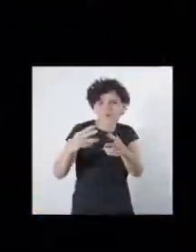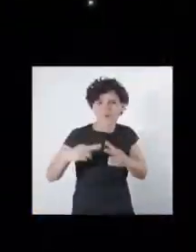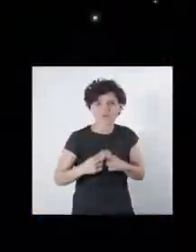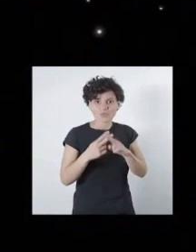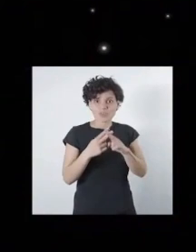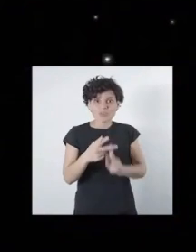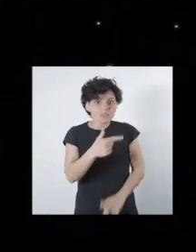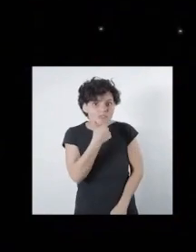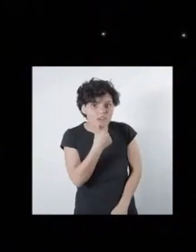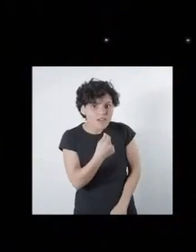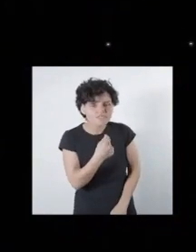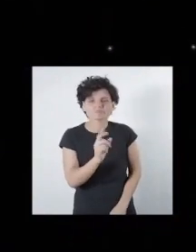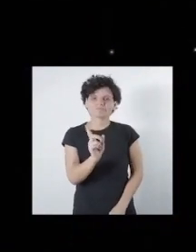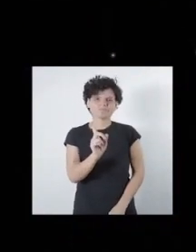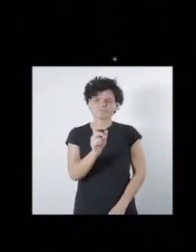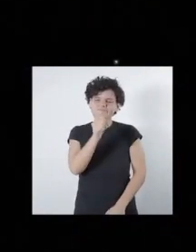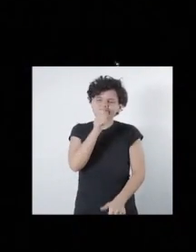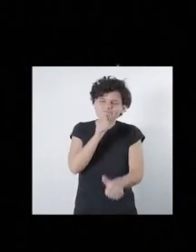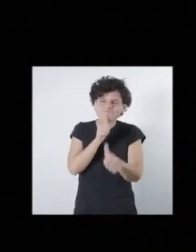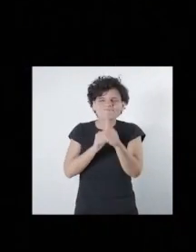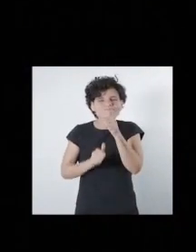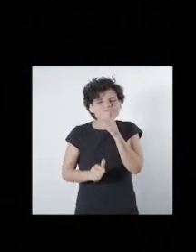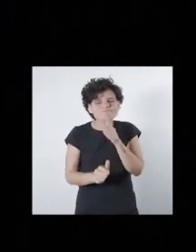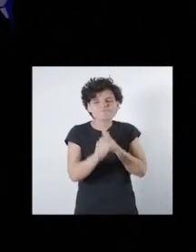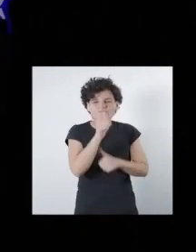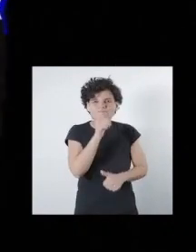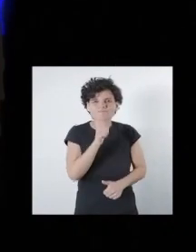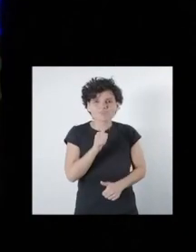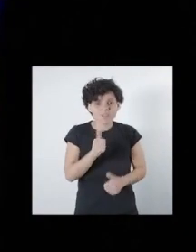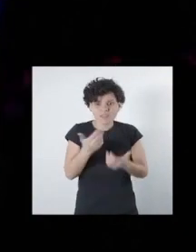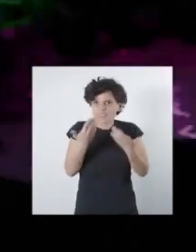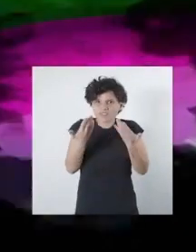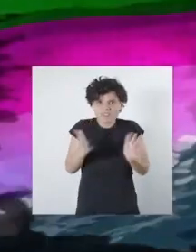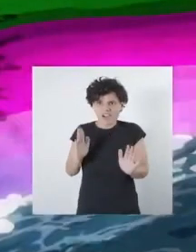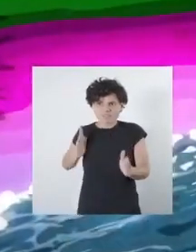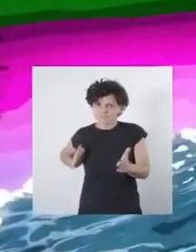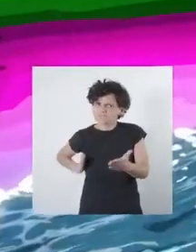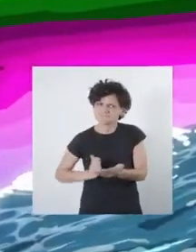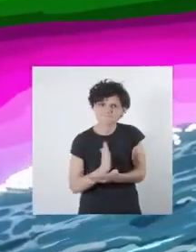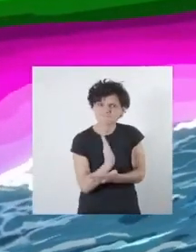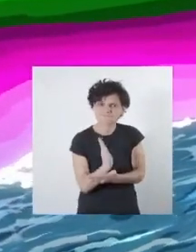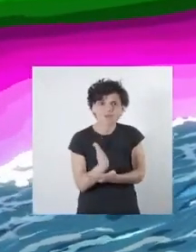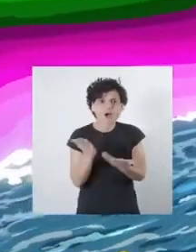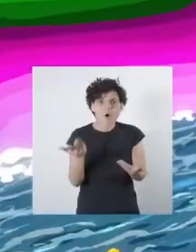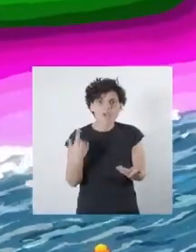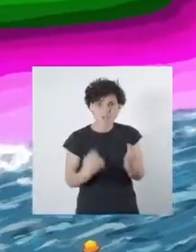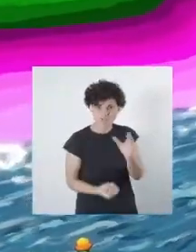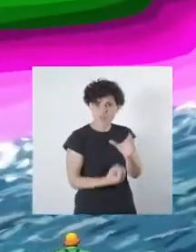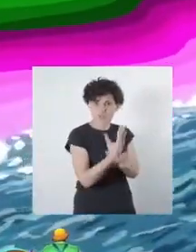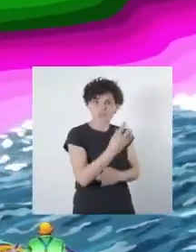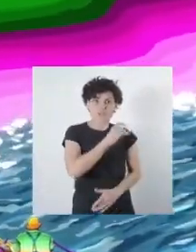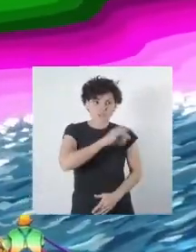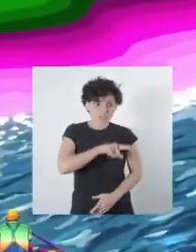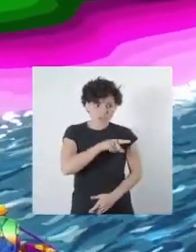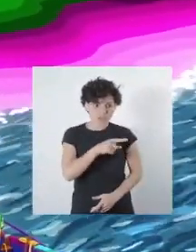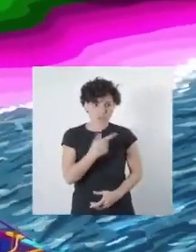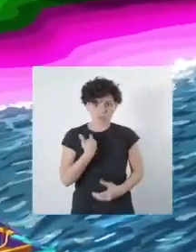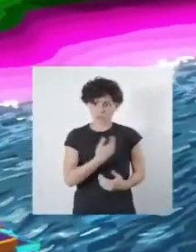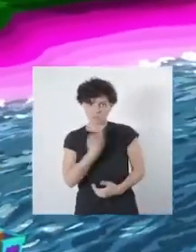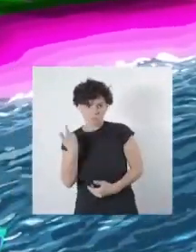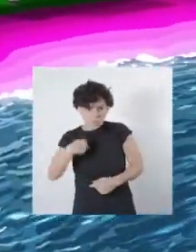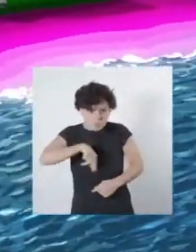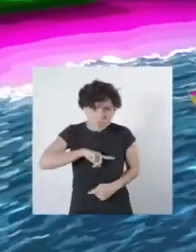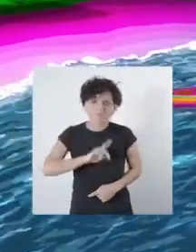No será fácil y tomará un tiempo. Pero ya hemos llegado hasta aquí y esta vez no dejaremos que este nuevo Chile lo escriban sin nosotros.